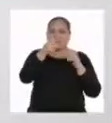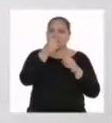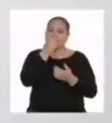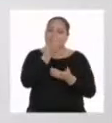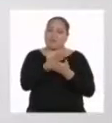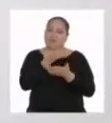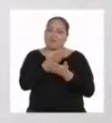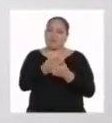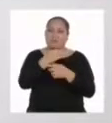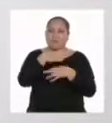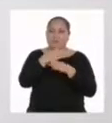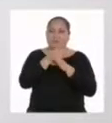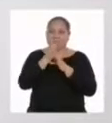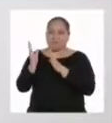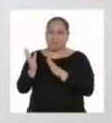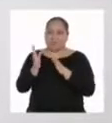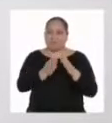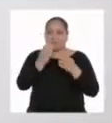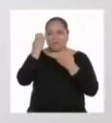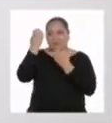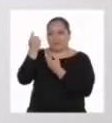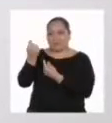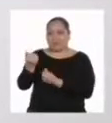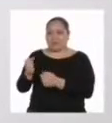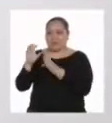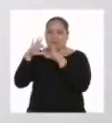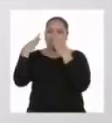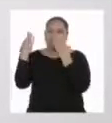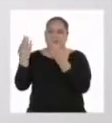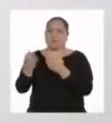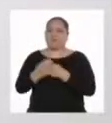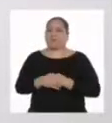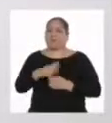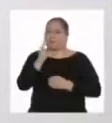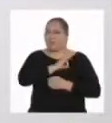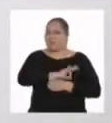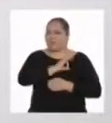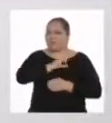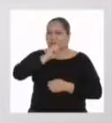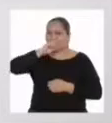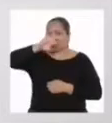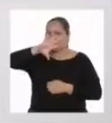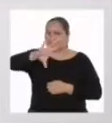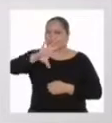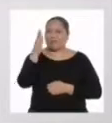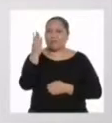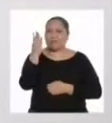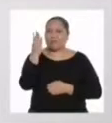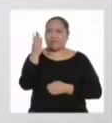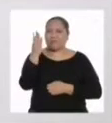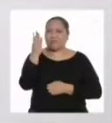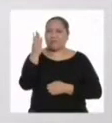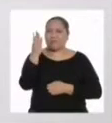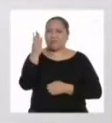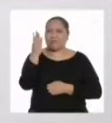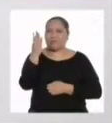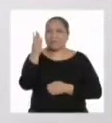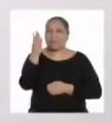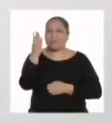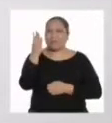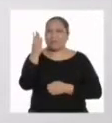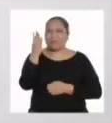buena estrategia para organizar la economía familiar. Y aprovecho para comentarles que... ...de...